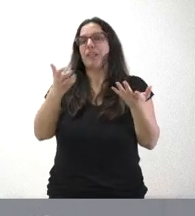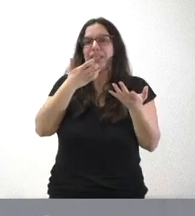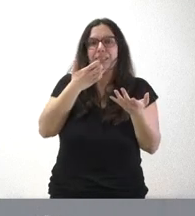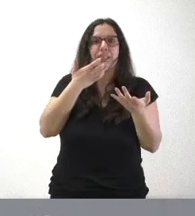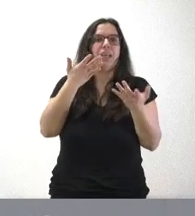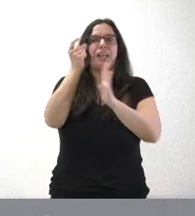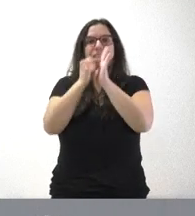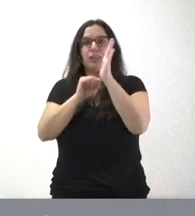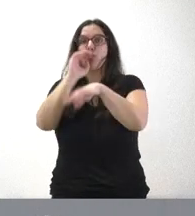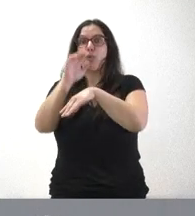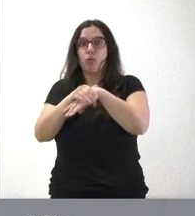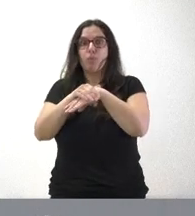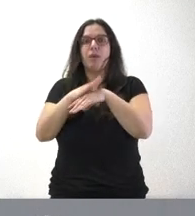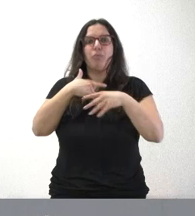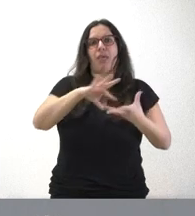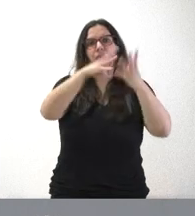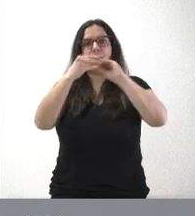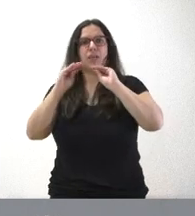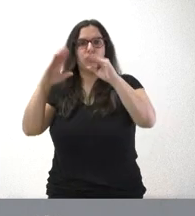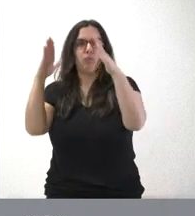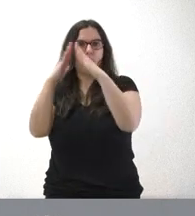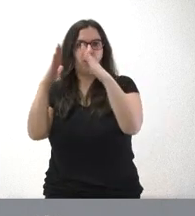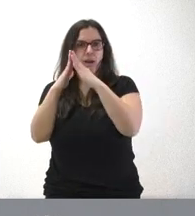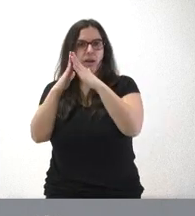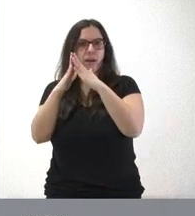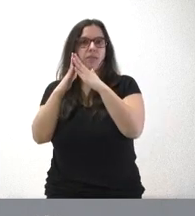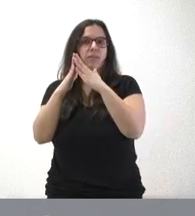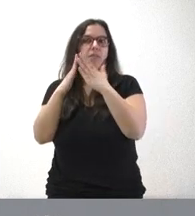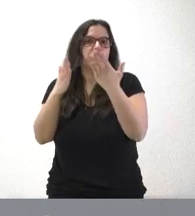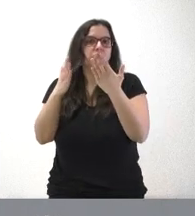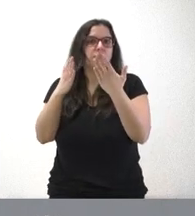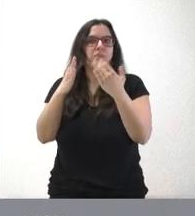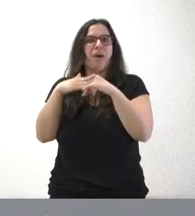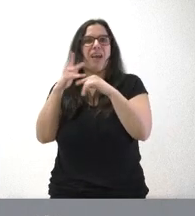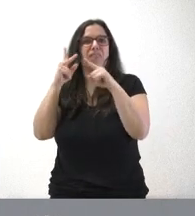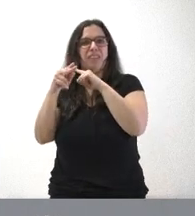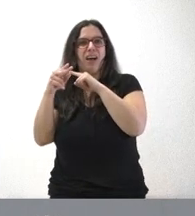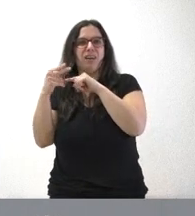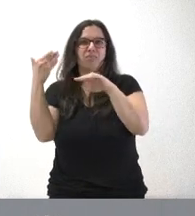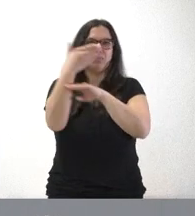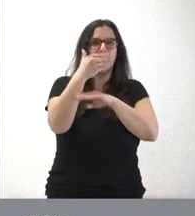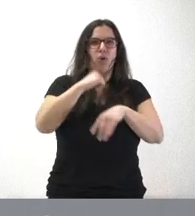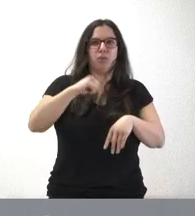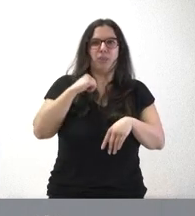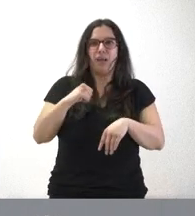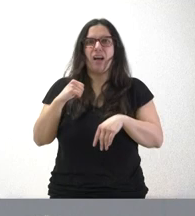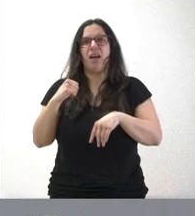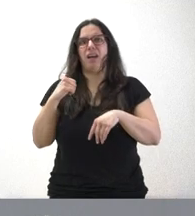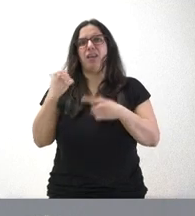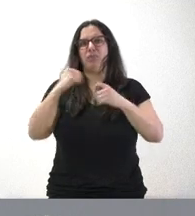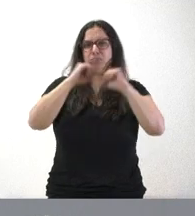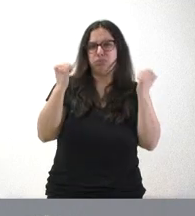requisitos y circunstancias especiales que hagan necesario evitar la hospitalización o la hagan innecesaria.